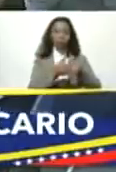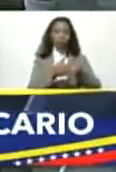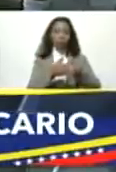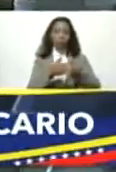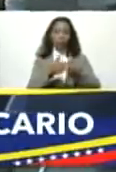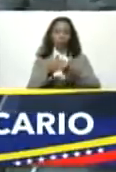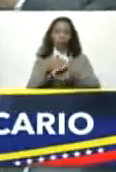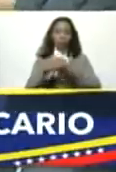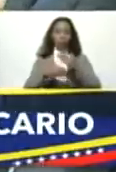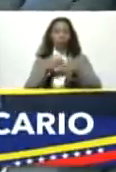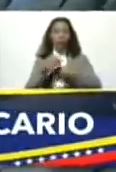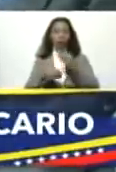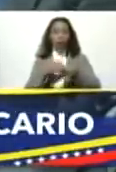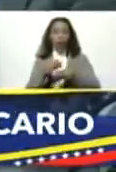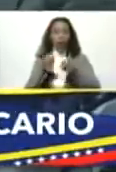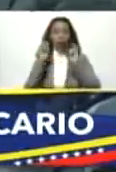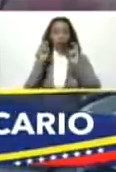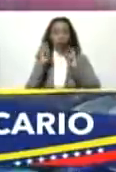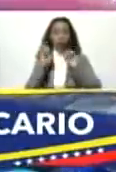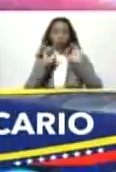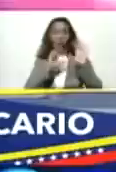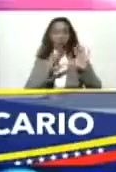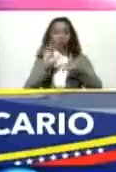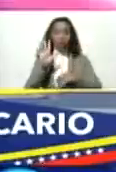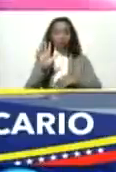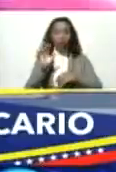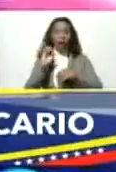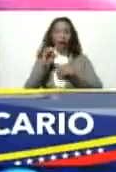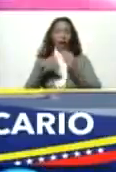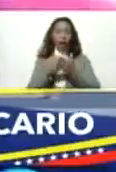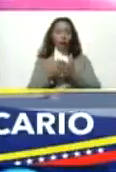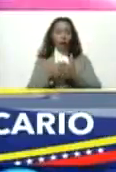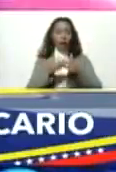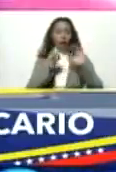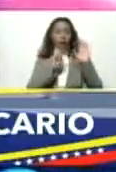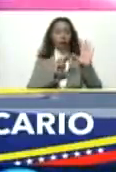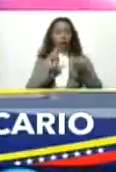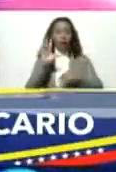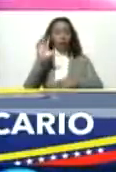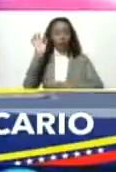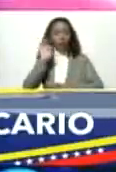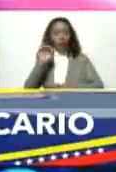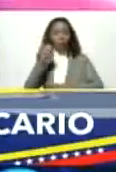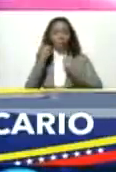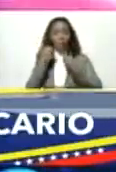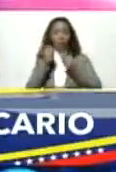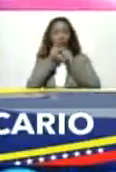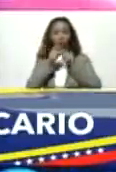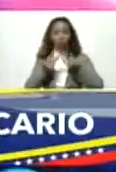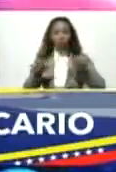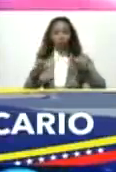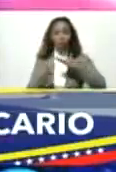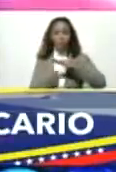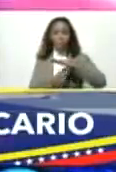baja el encaje bancario de 85 a 73% para expandir la base